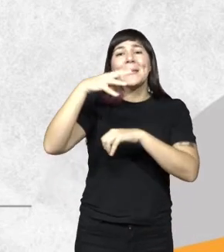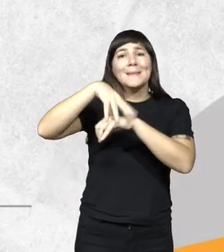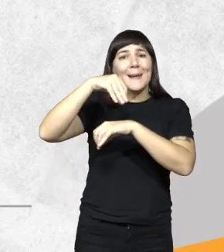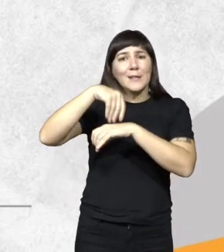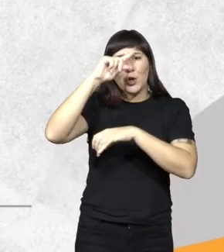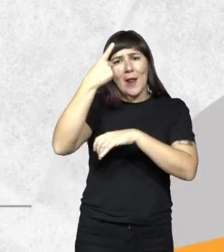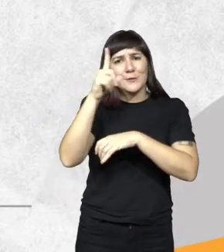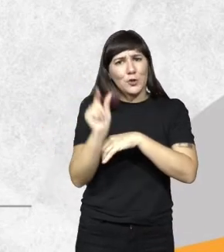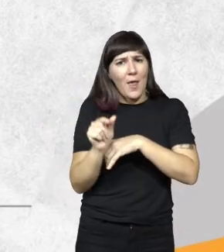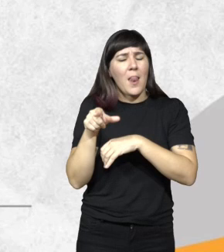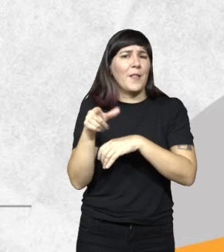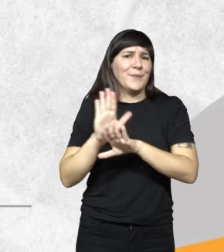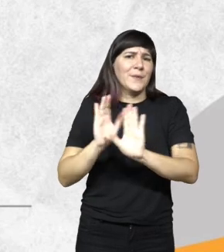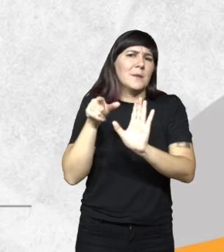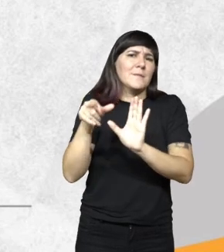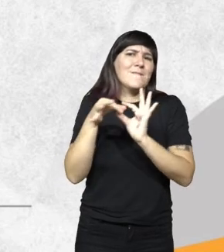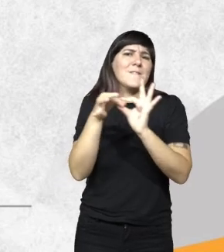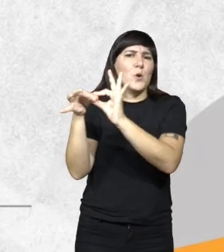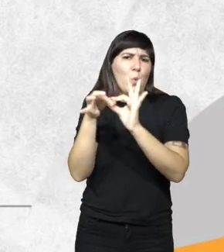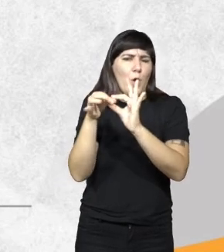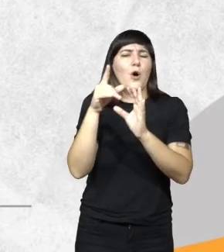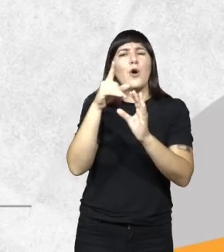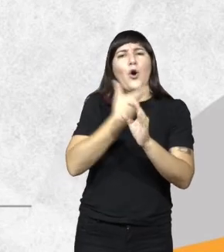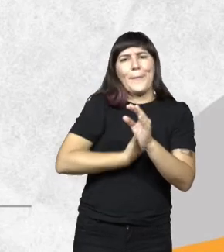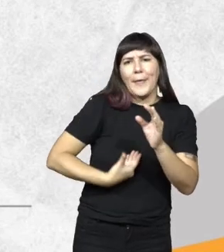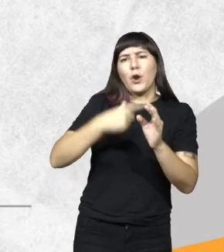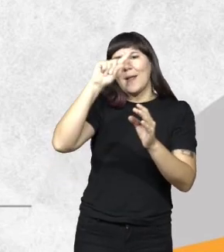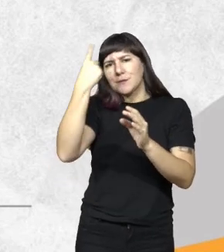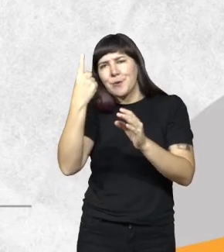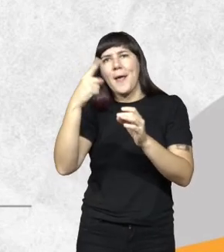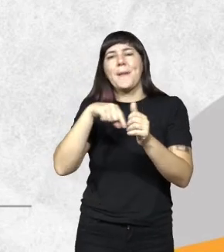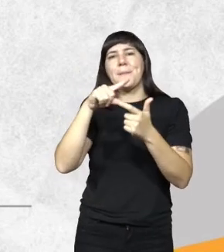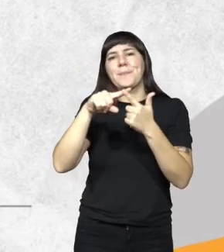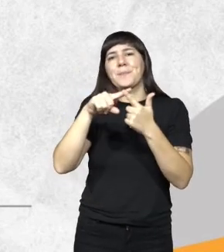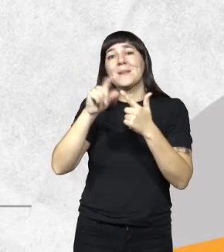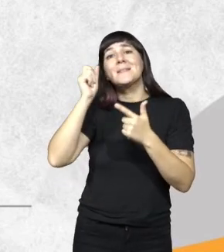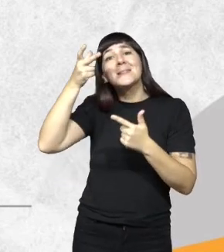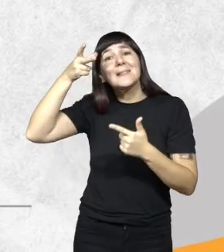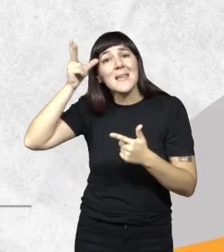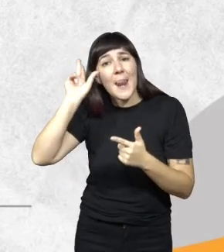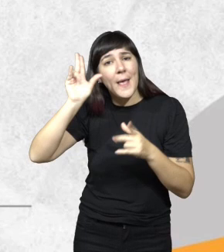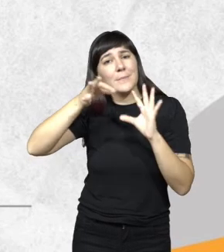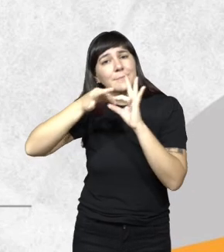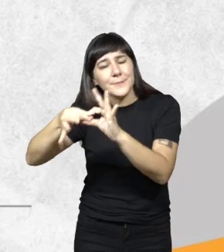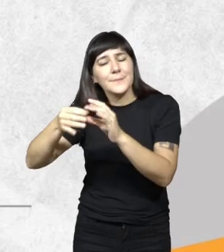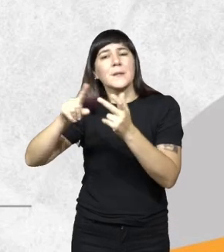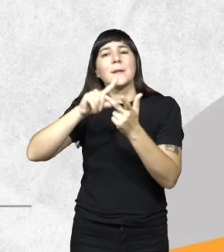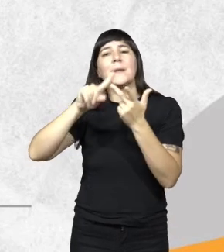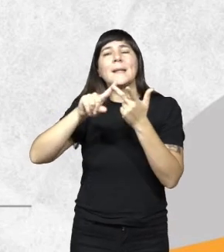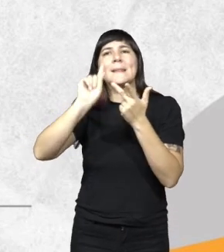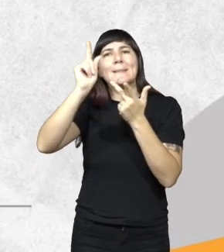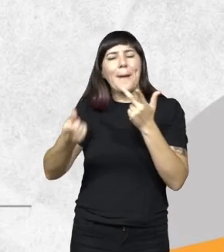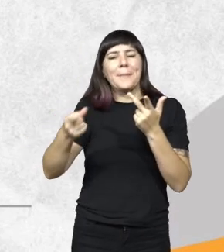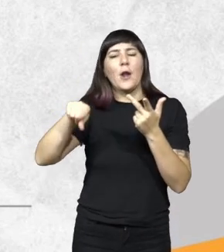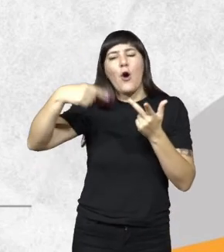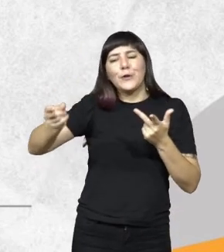enormes asociados a los vínculos con el gobierno nacional, con el Estado de Chile y también con otros